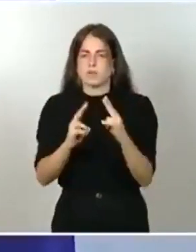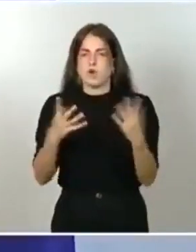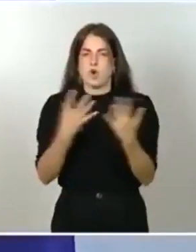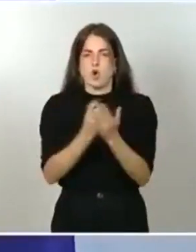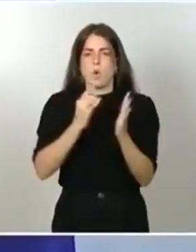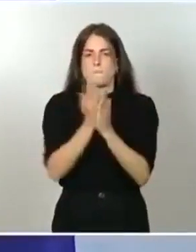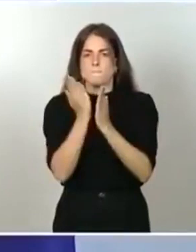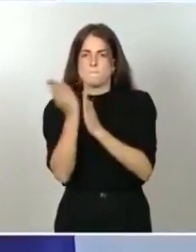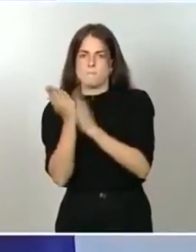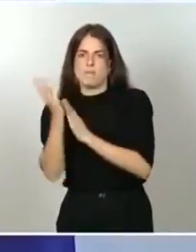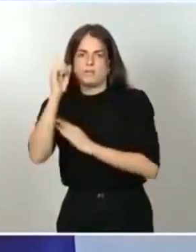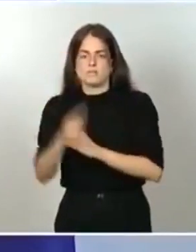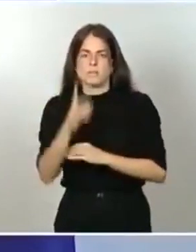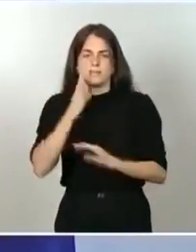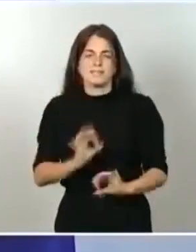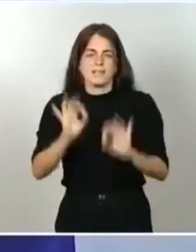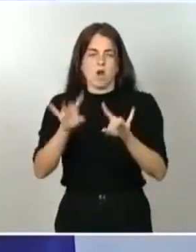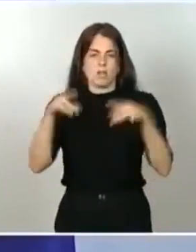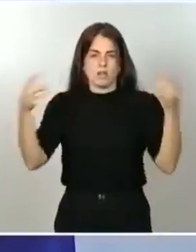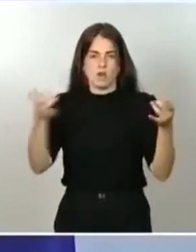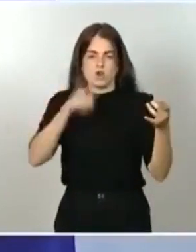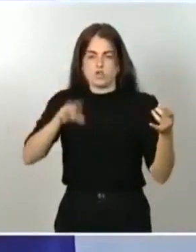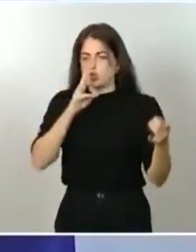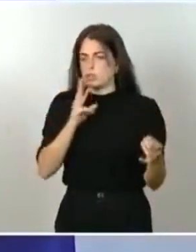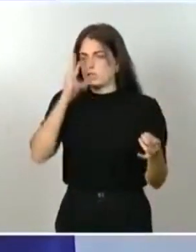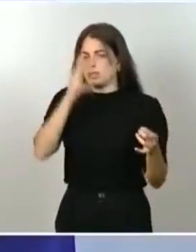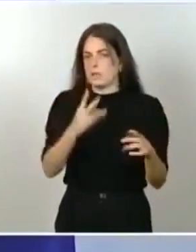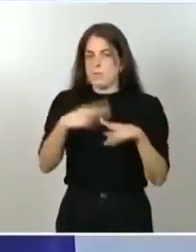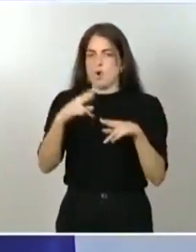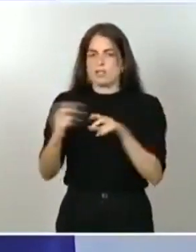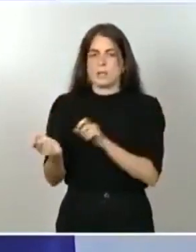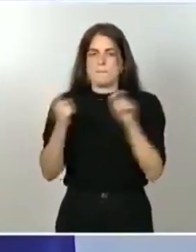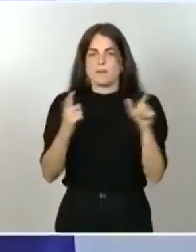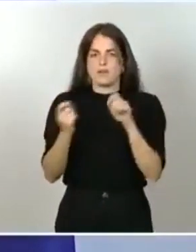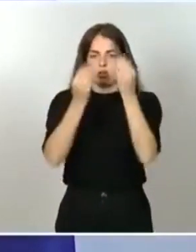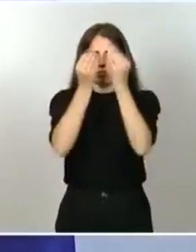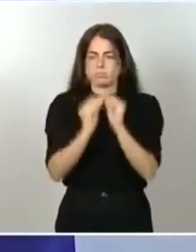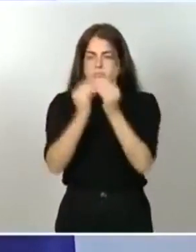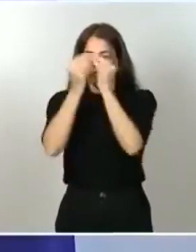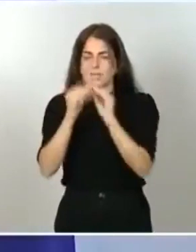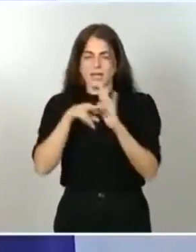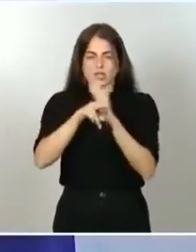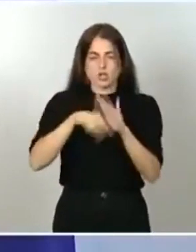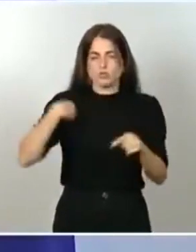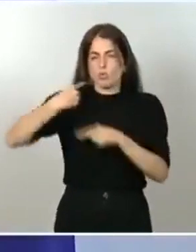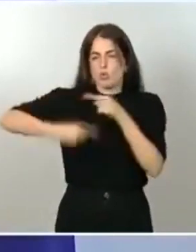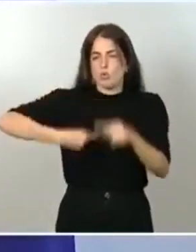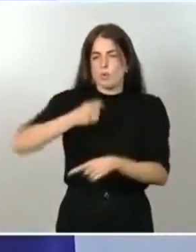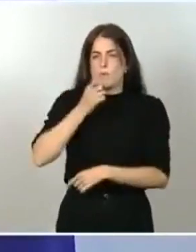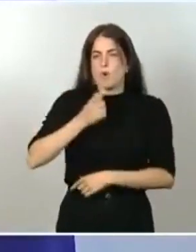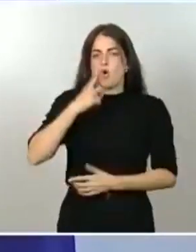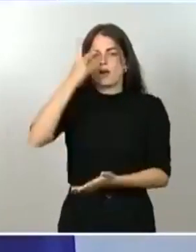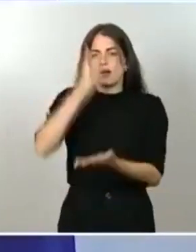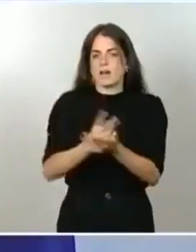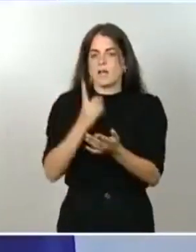Llevamos tres años haciendo política migratoria, no lo olvidemos, gestionando a diario el reto de los flujos migratorios